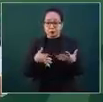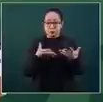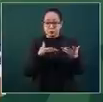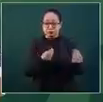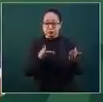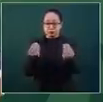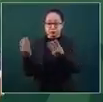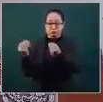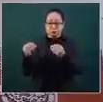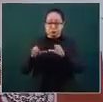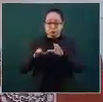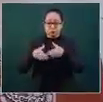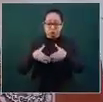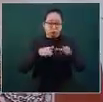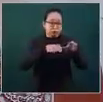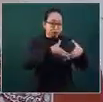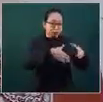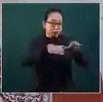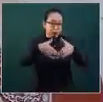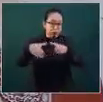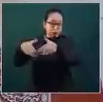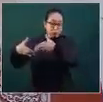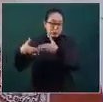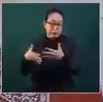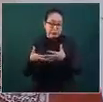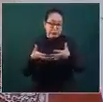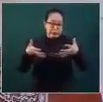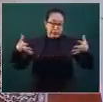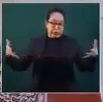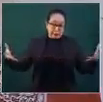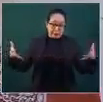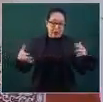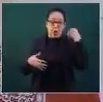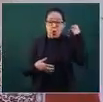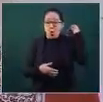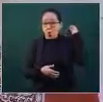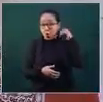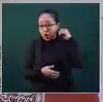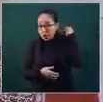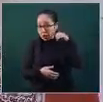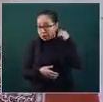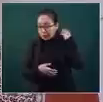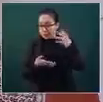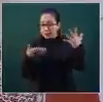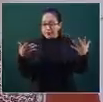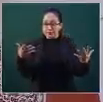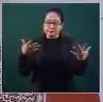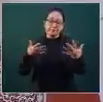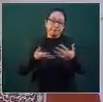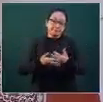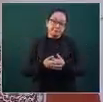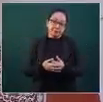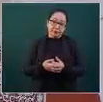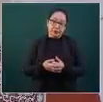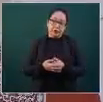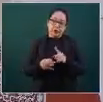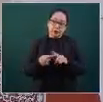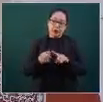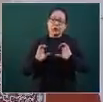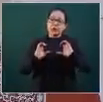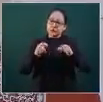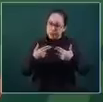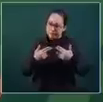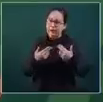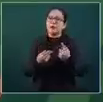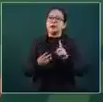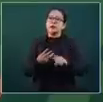Oaxaca, Chiapas,